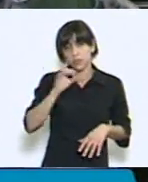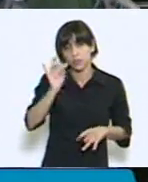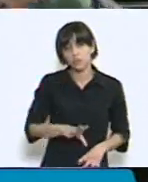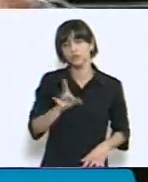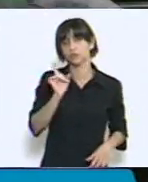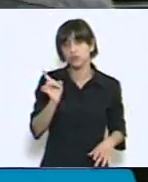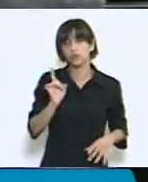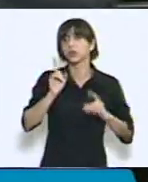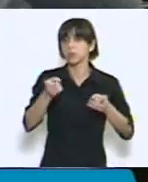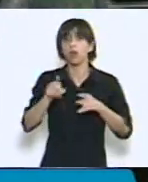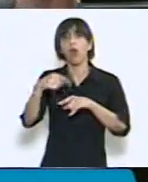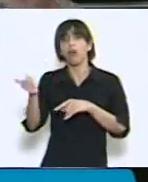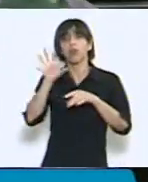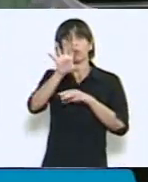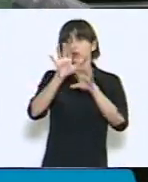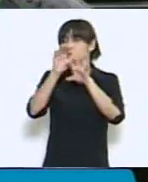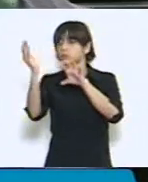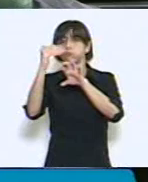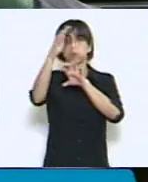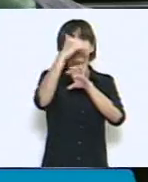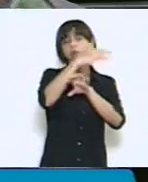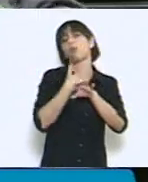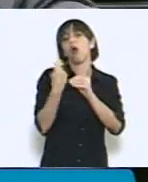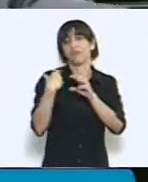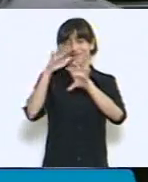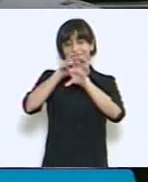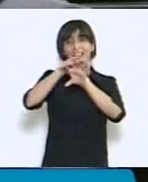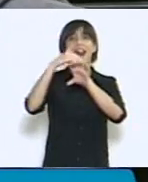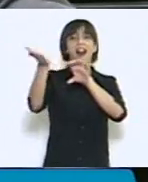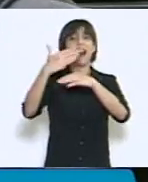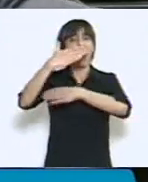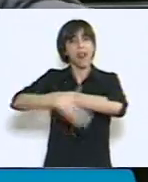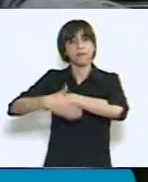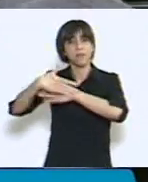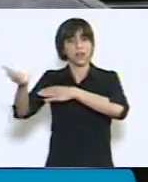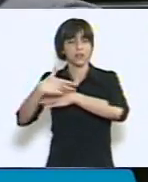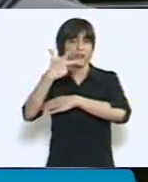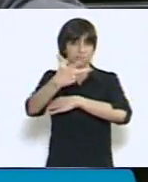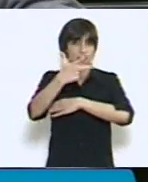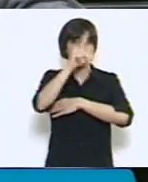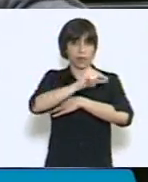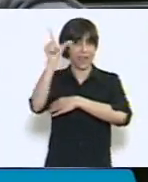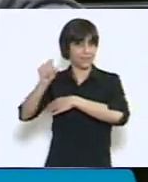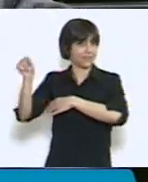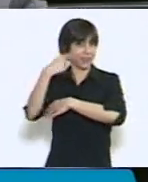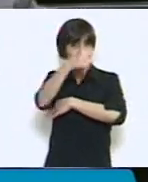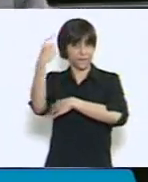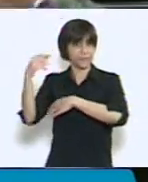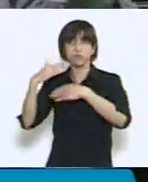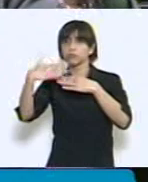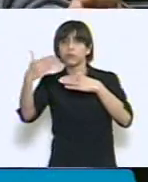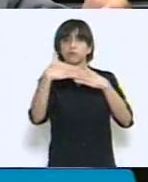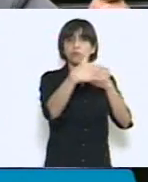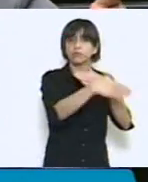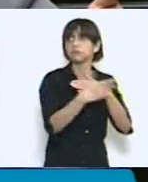departamentos limítrofes, nosotros limitamos con 3 países, allí para que ustedes vean que ya se aplica esto, obviamente lo tenemos que